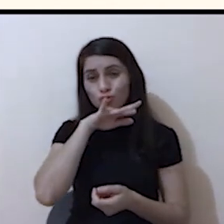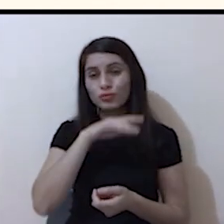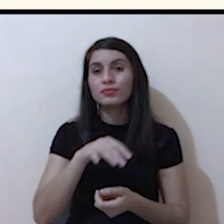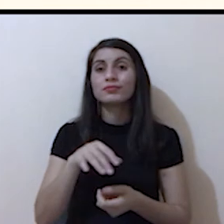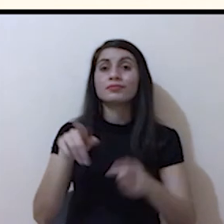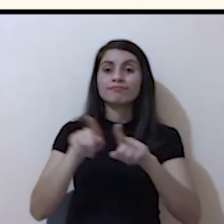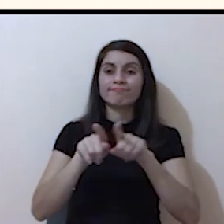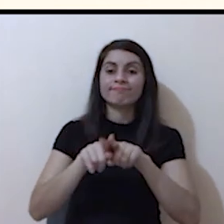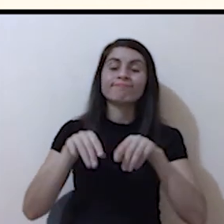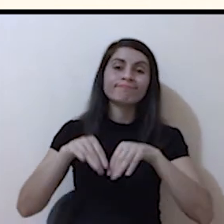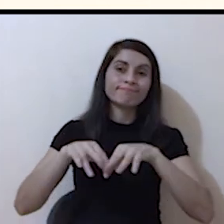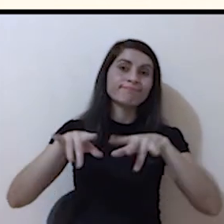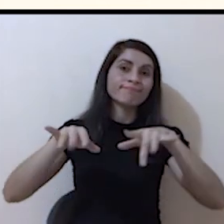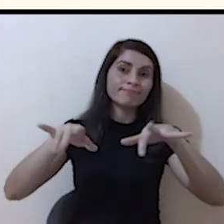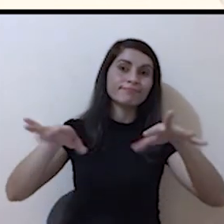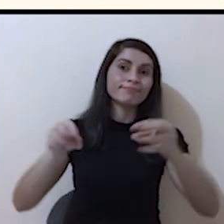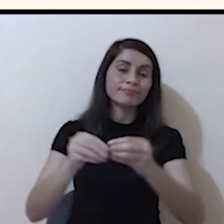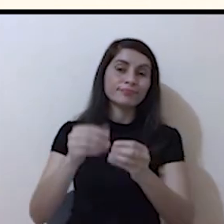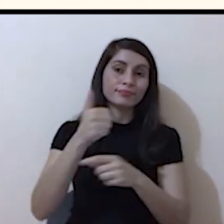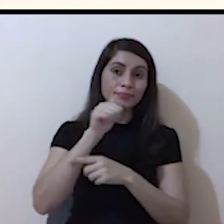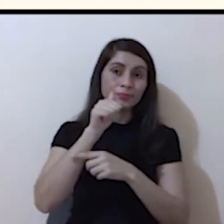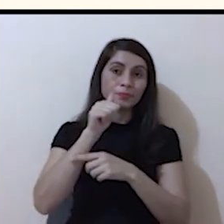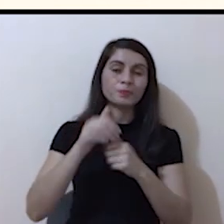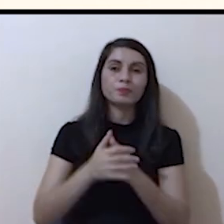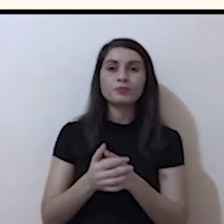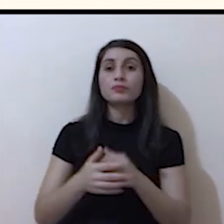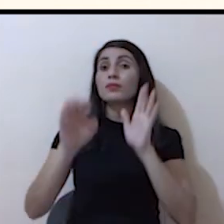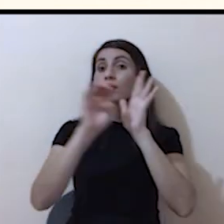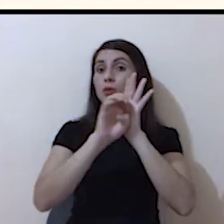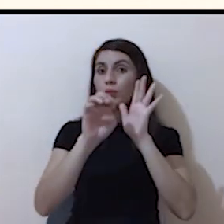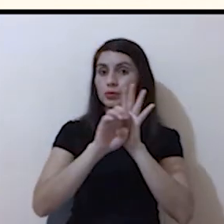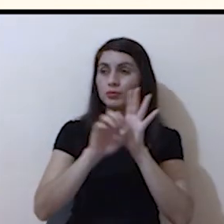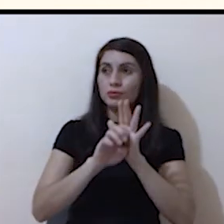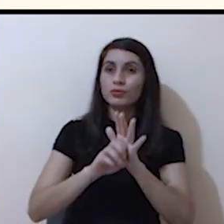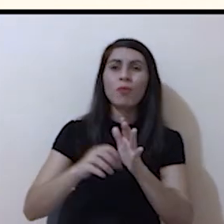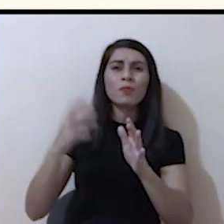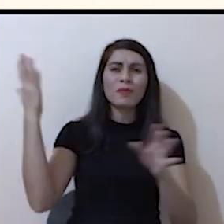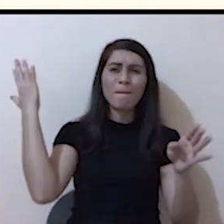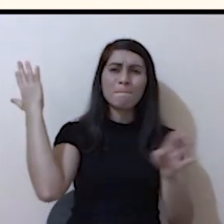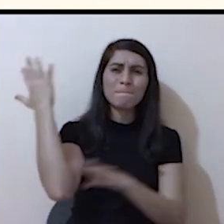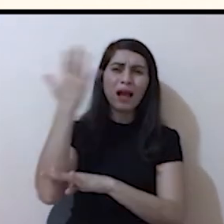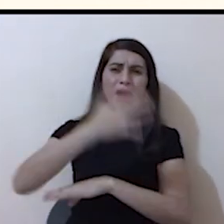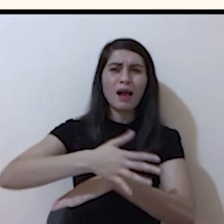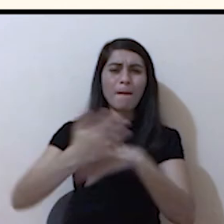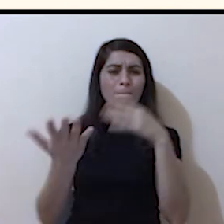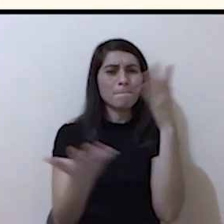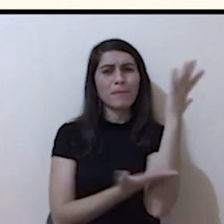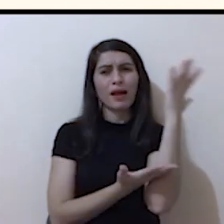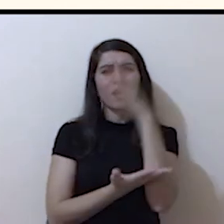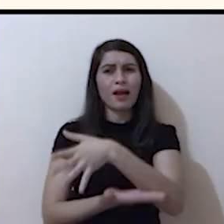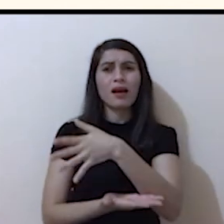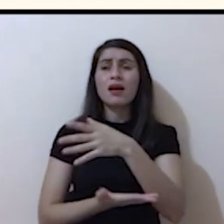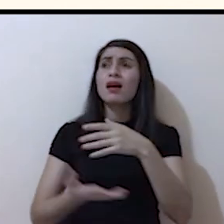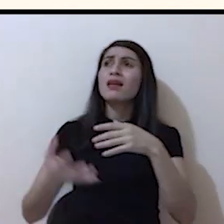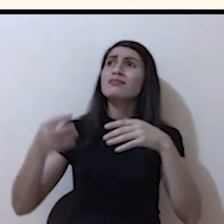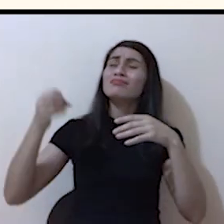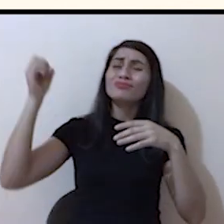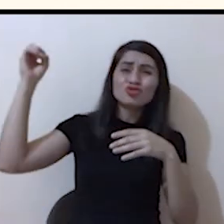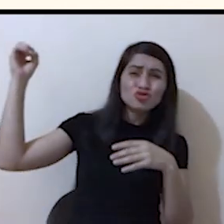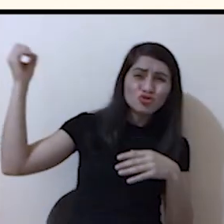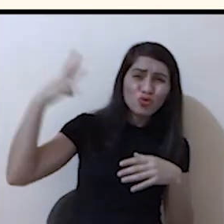genera la contaminación del agua. Por ejemplo, el calentamiento global, que lo hemos escuchado en muchas